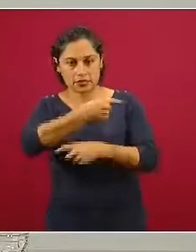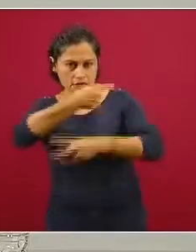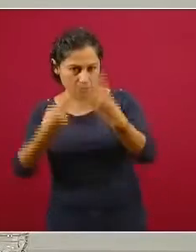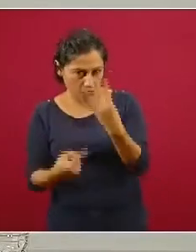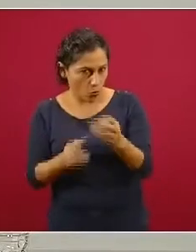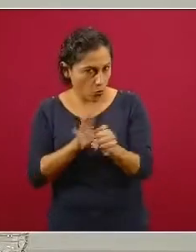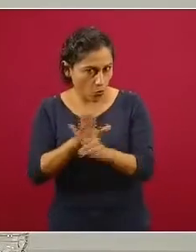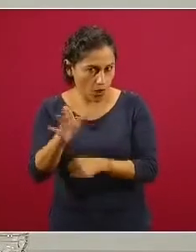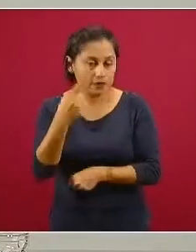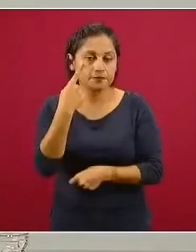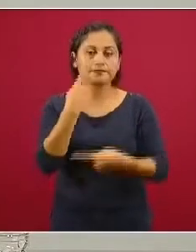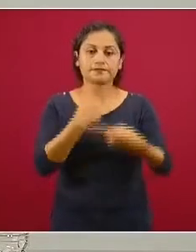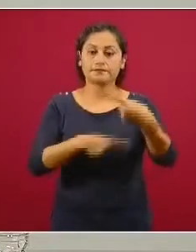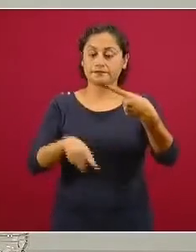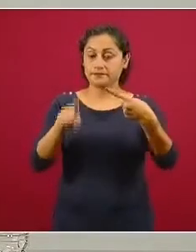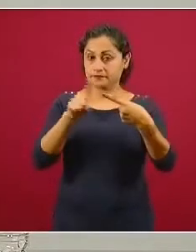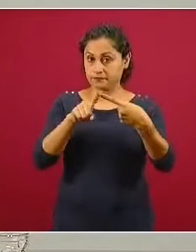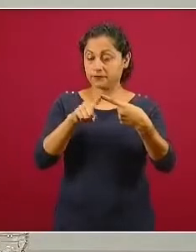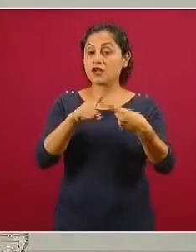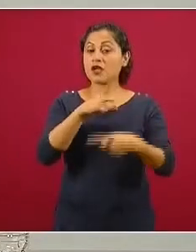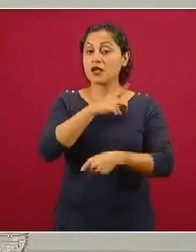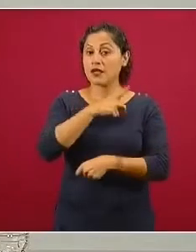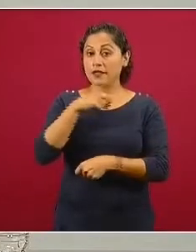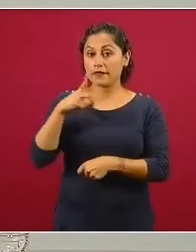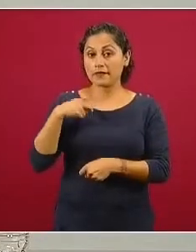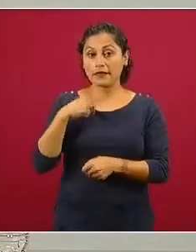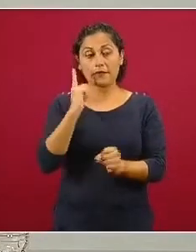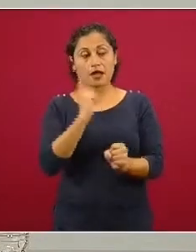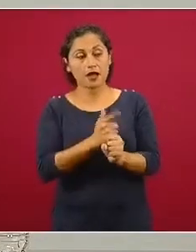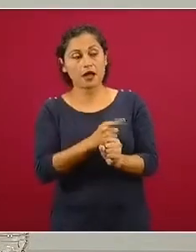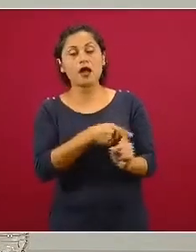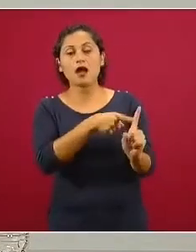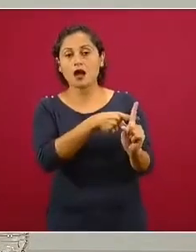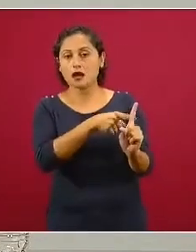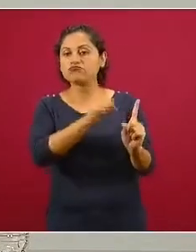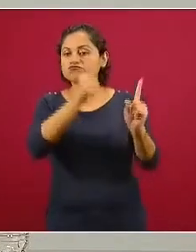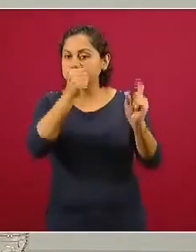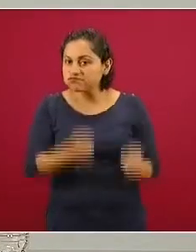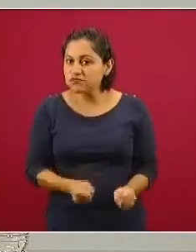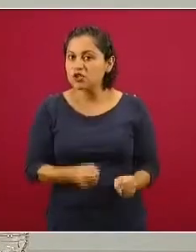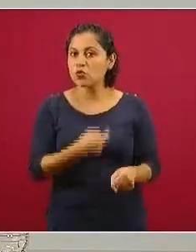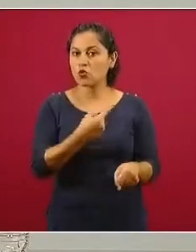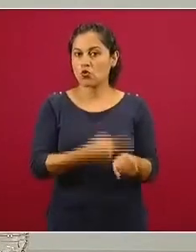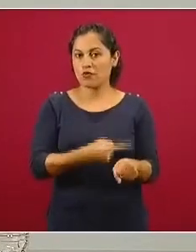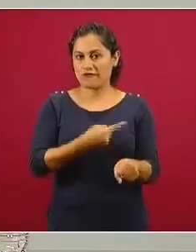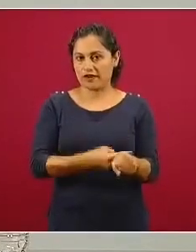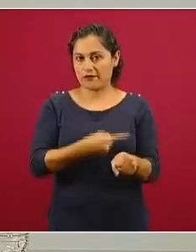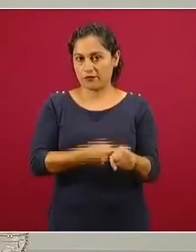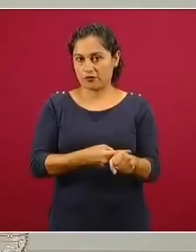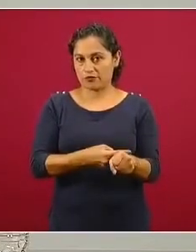es que tengamos un caso positivo donde se demuestre que hubo una infección.